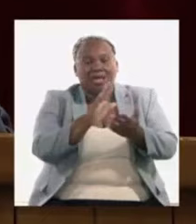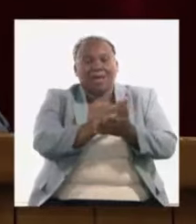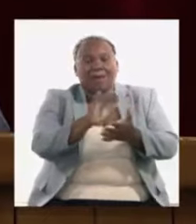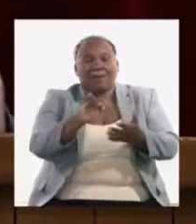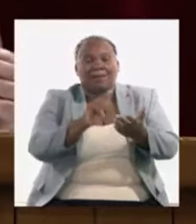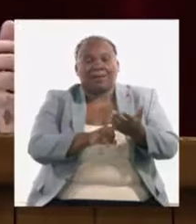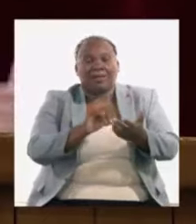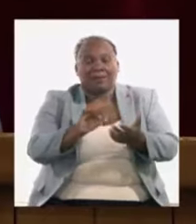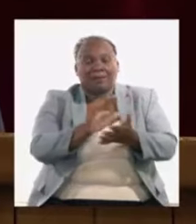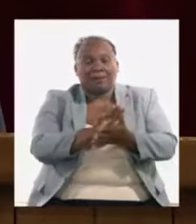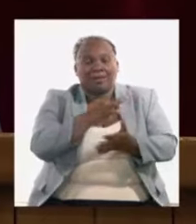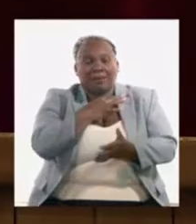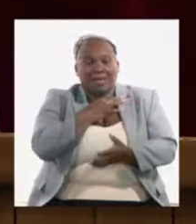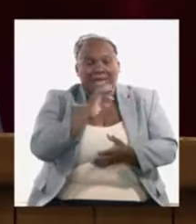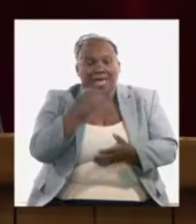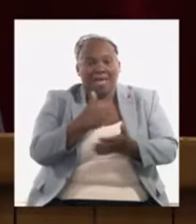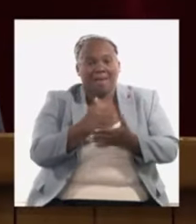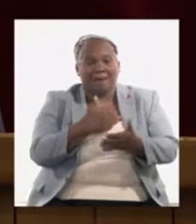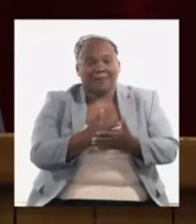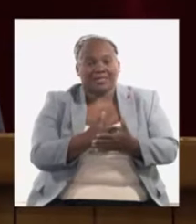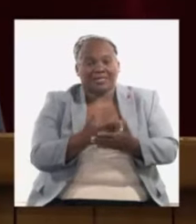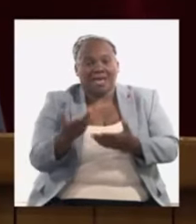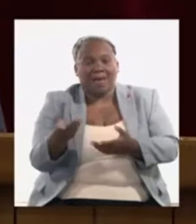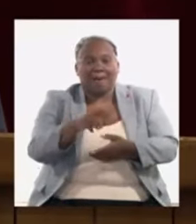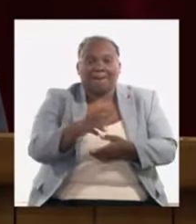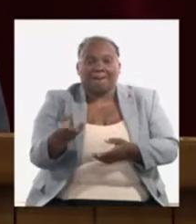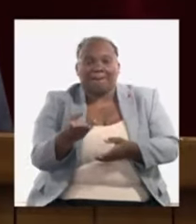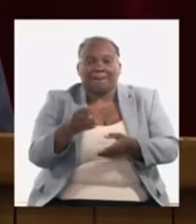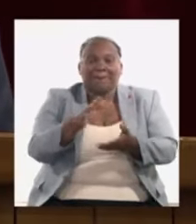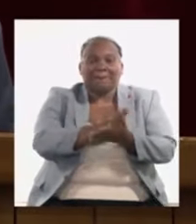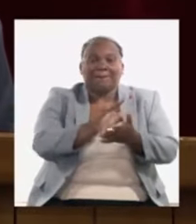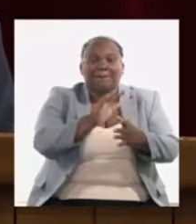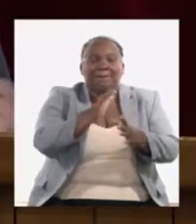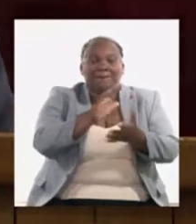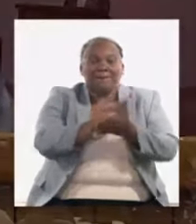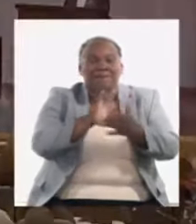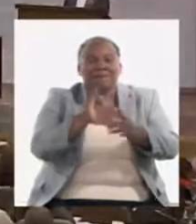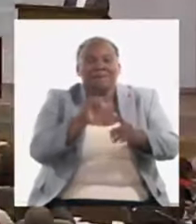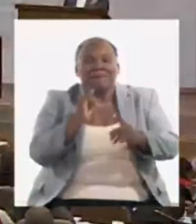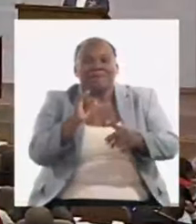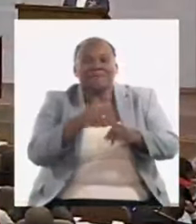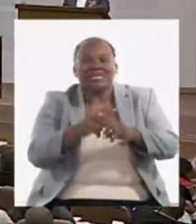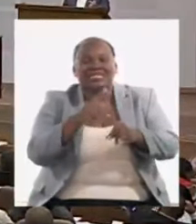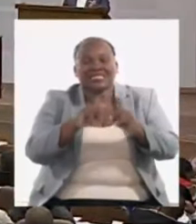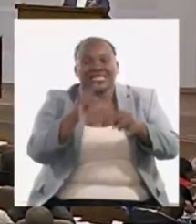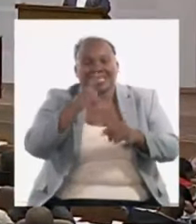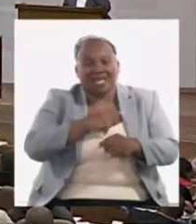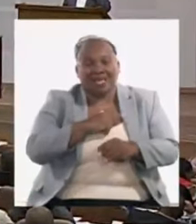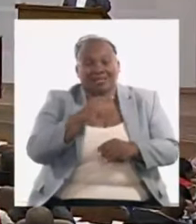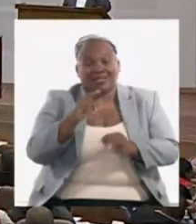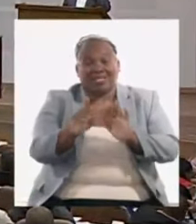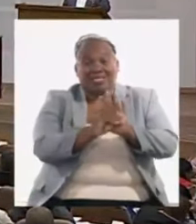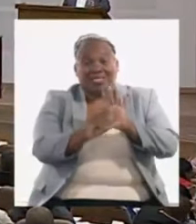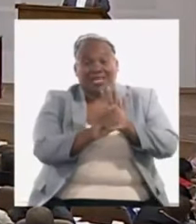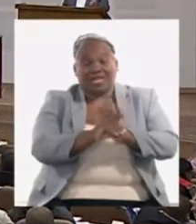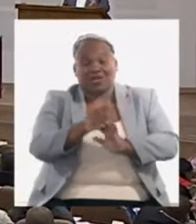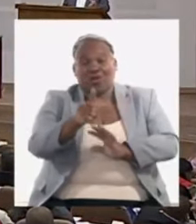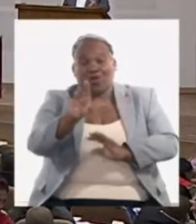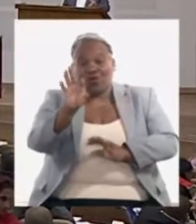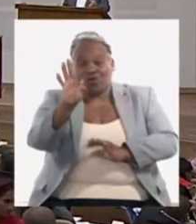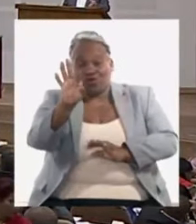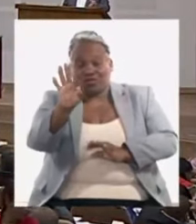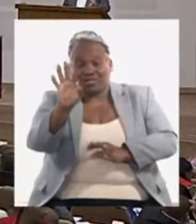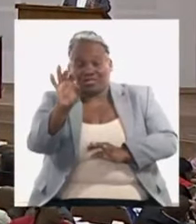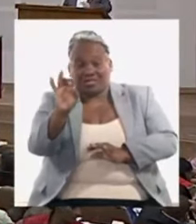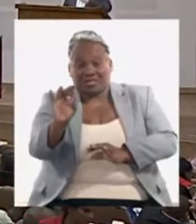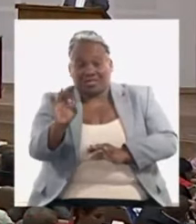mixtas ampliar la aplicación de la organización salarial de las empresas lo que llamamos decreto 87 tenemos poco